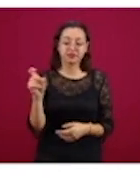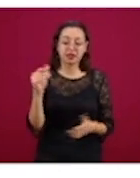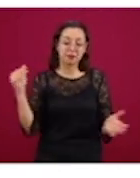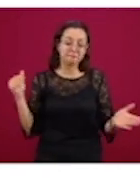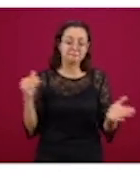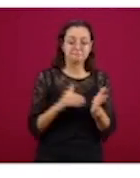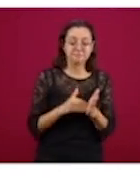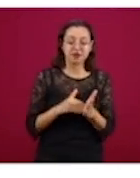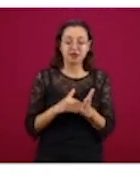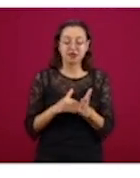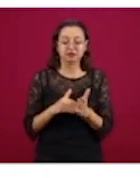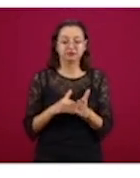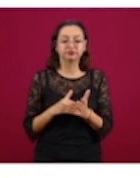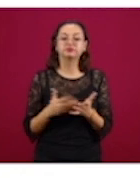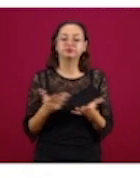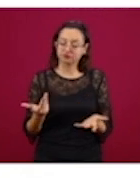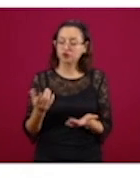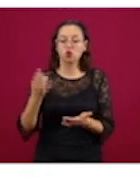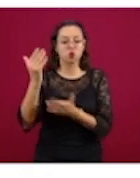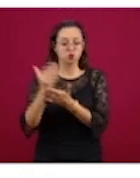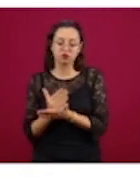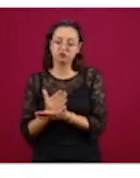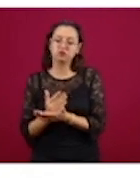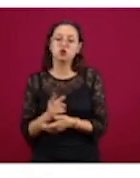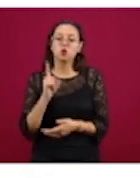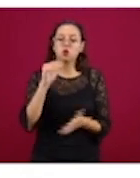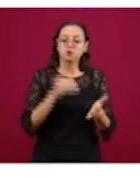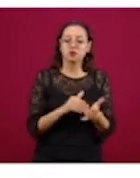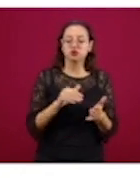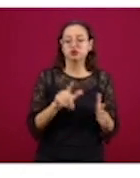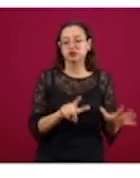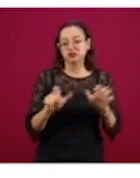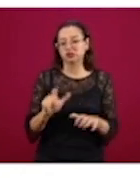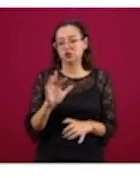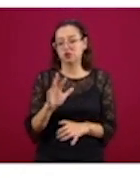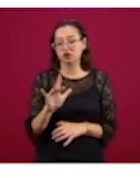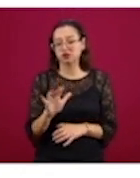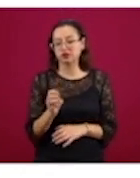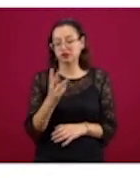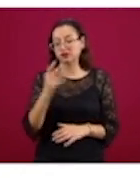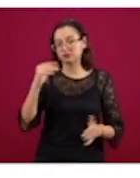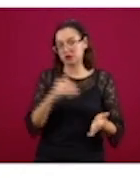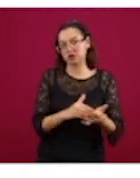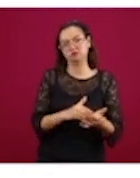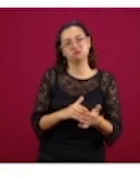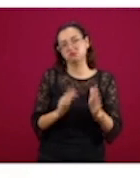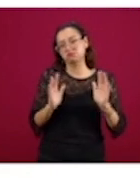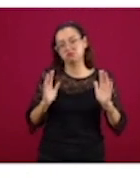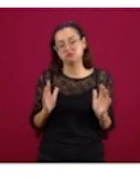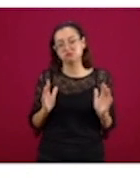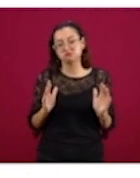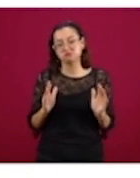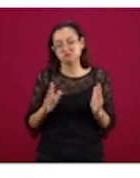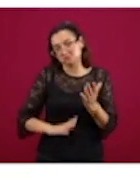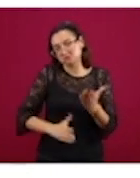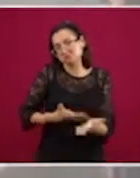y nos quedamos en un millón 753 mil, que es la tasa de referencia. Este fue el acuerdo